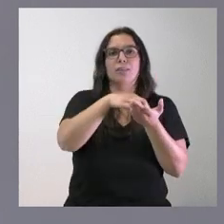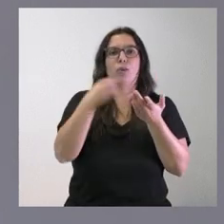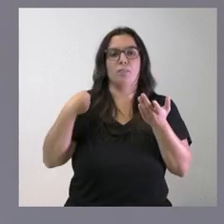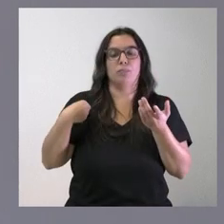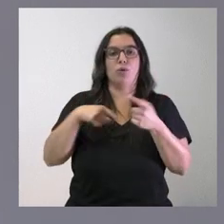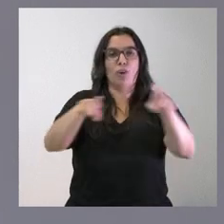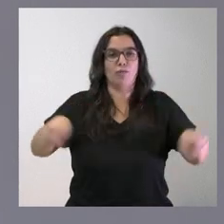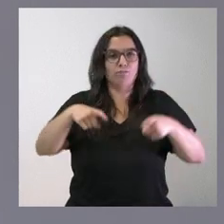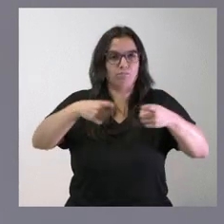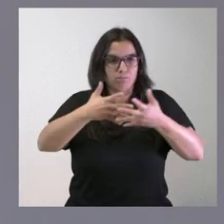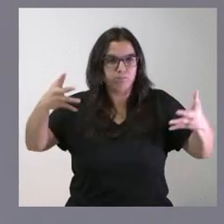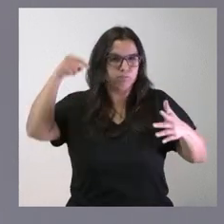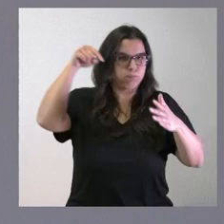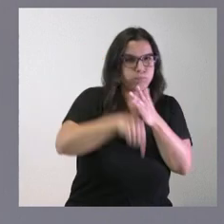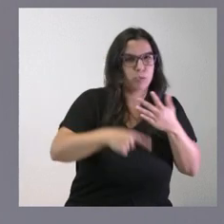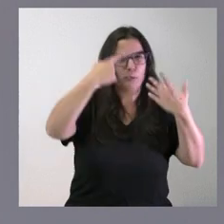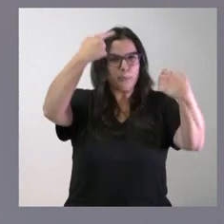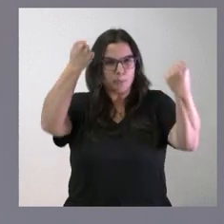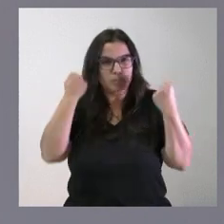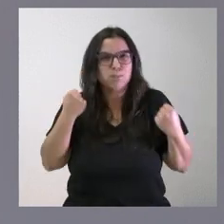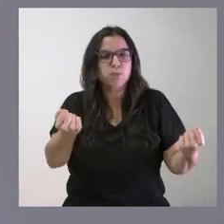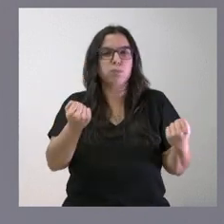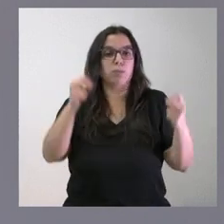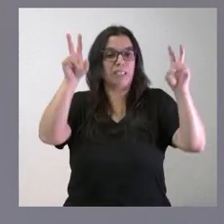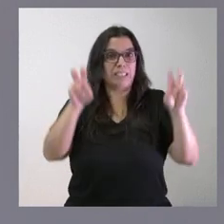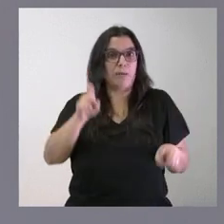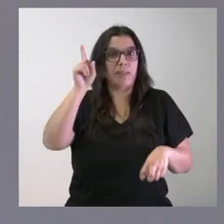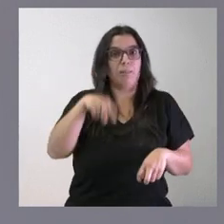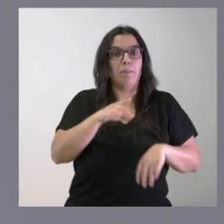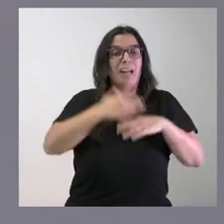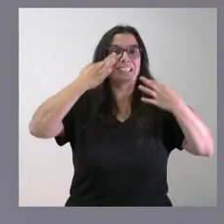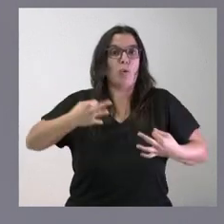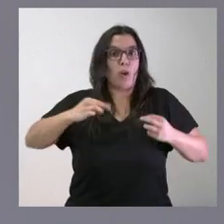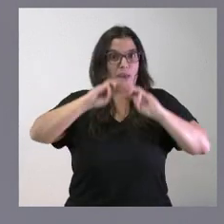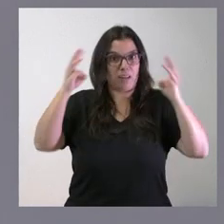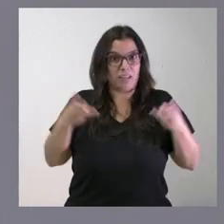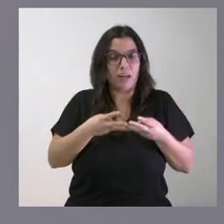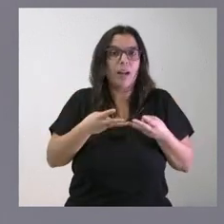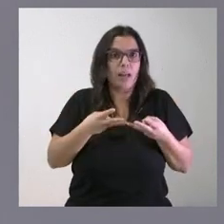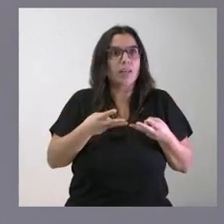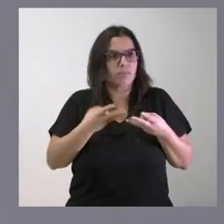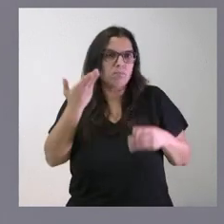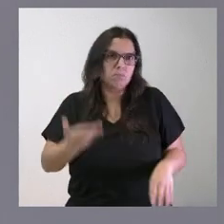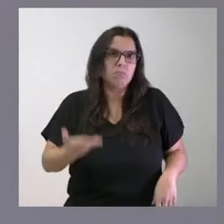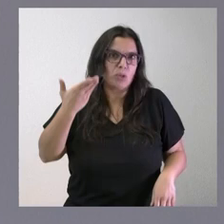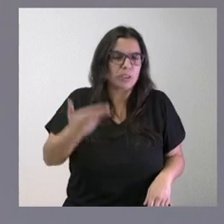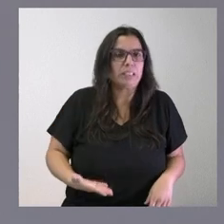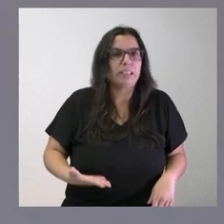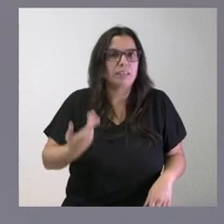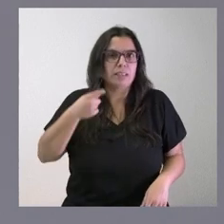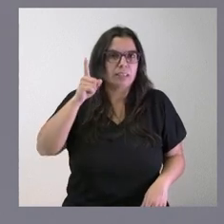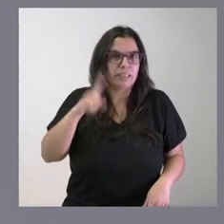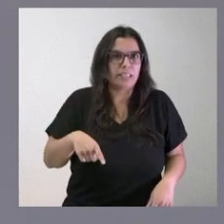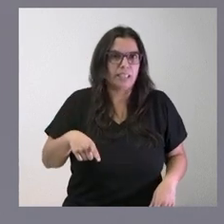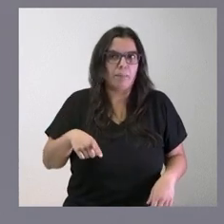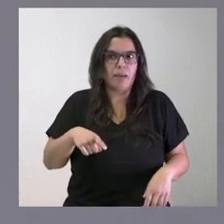y un centro en materia de ciberseguridad también de cierta importancia y relevancia en el